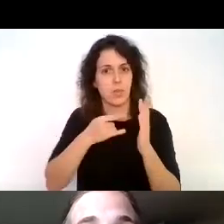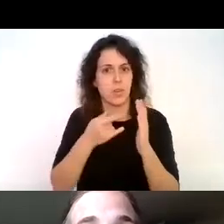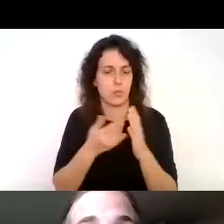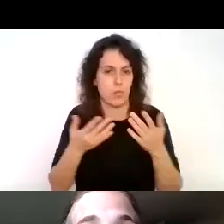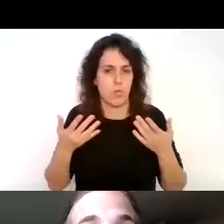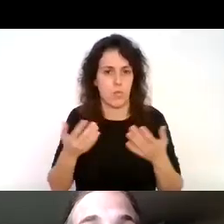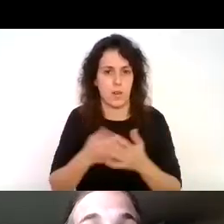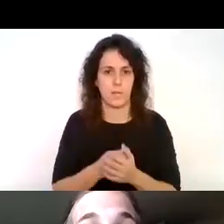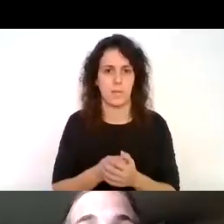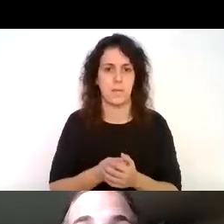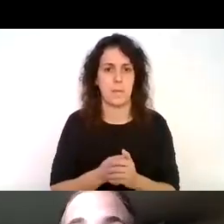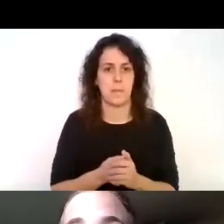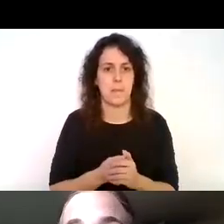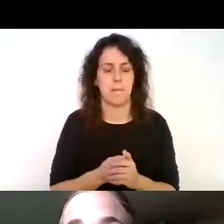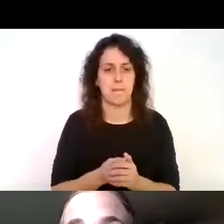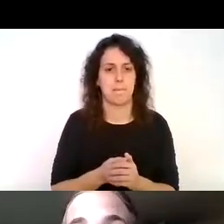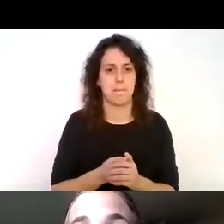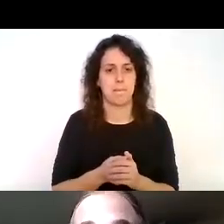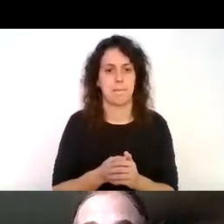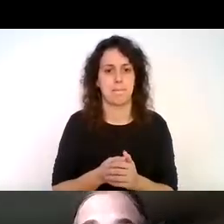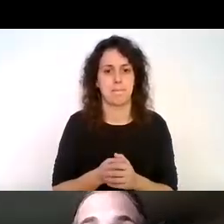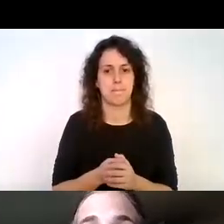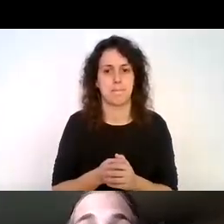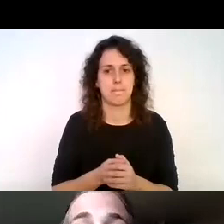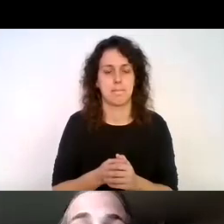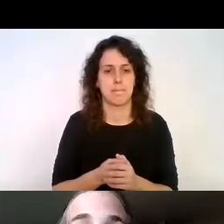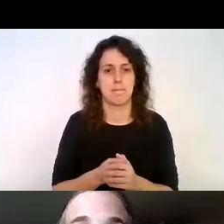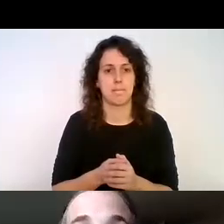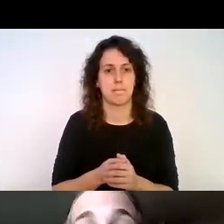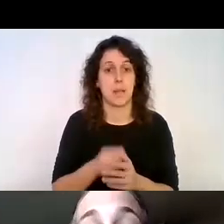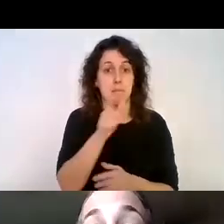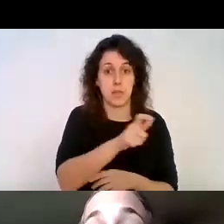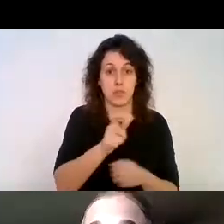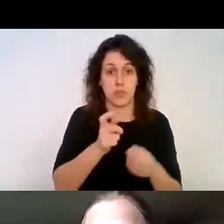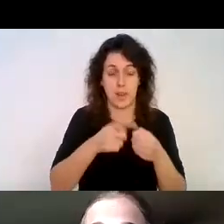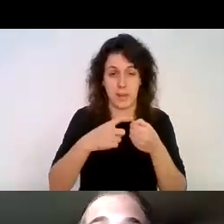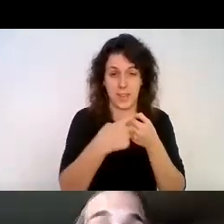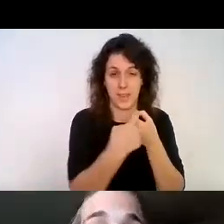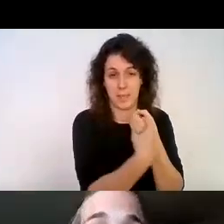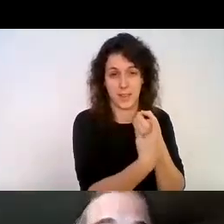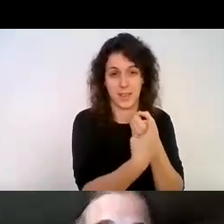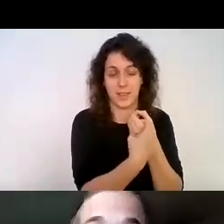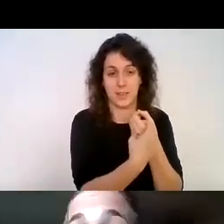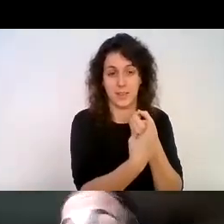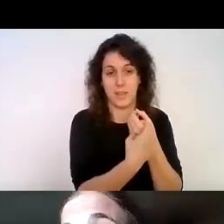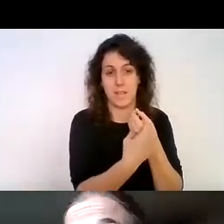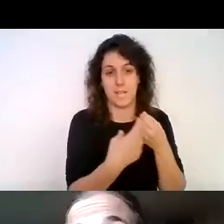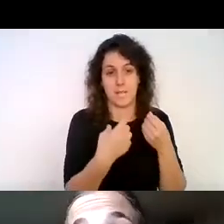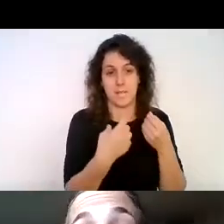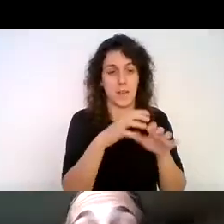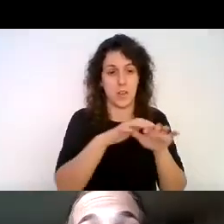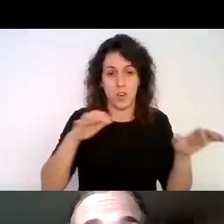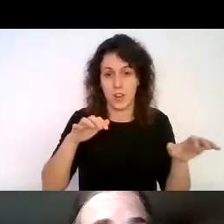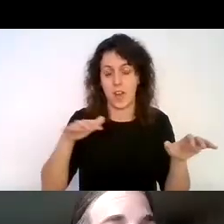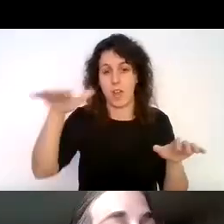ellos como muchos de sus participantes van en distintos viajes en distintos